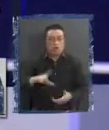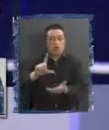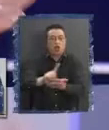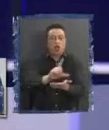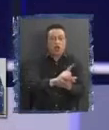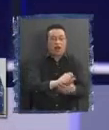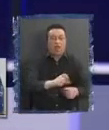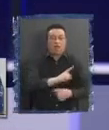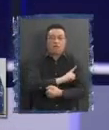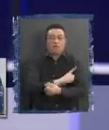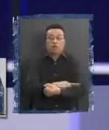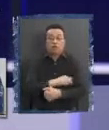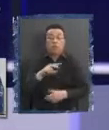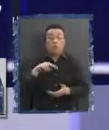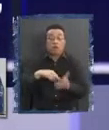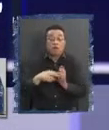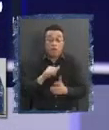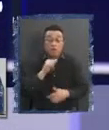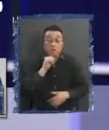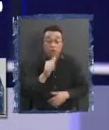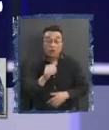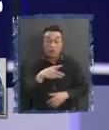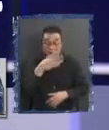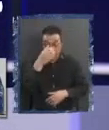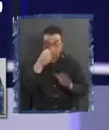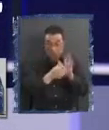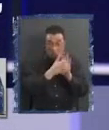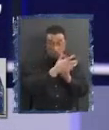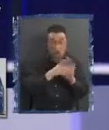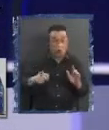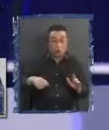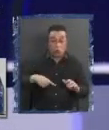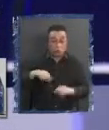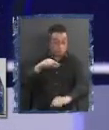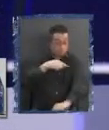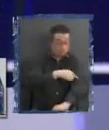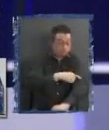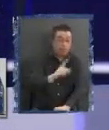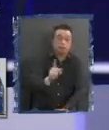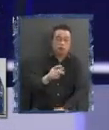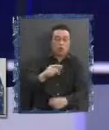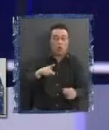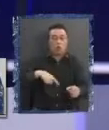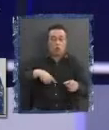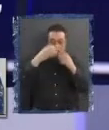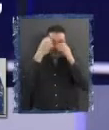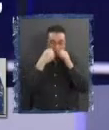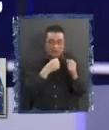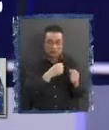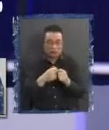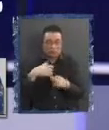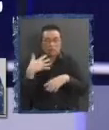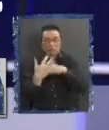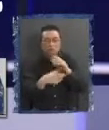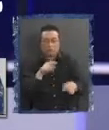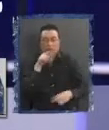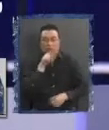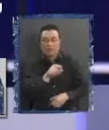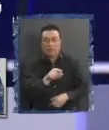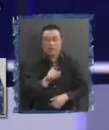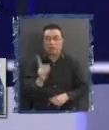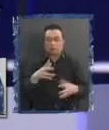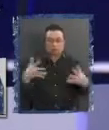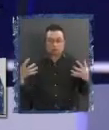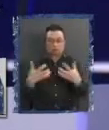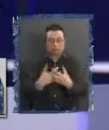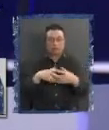problemas de pobreza que tenemos en la Ucanía no es por el centralismo, es por el terrorismo, es por la violencia que tenemos hoy en día ahí. Entonces, no tenemos los temas.